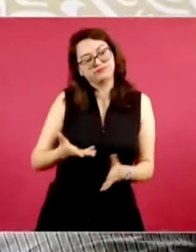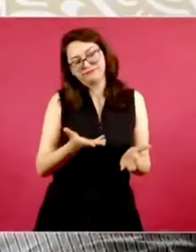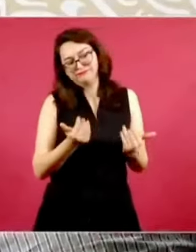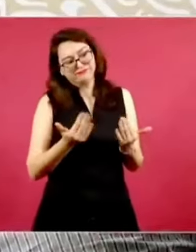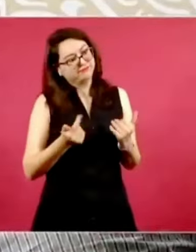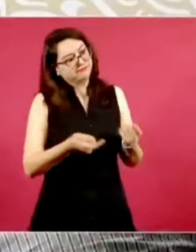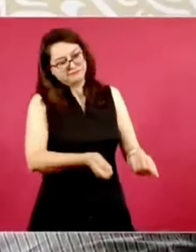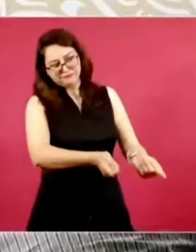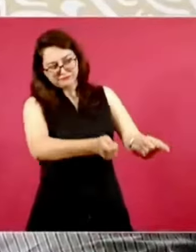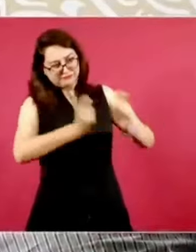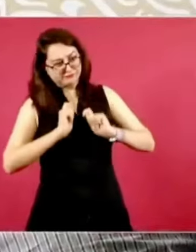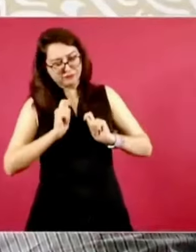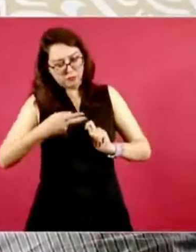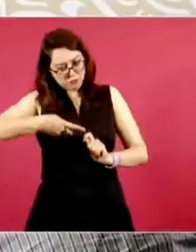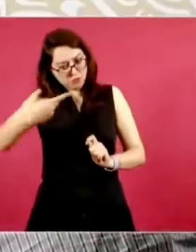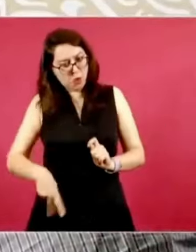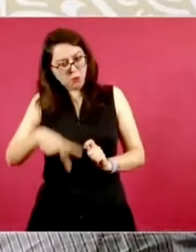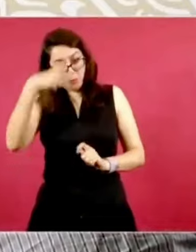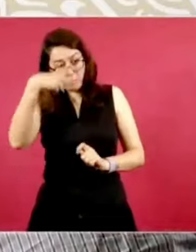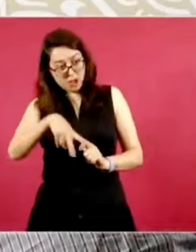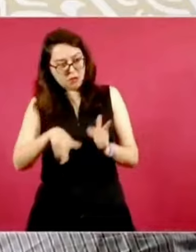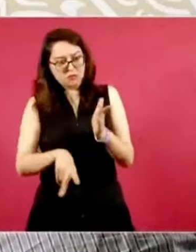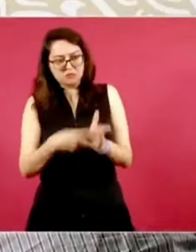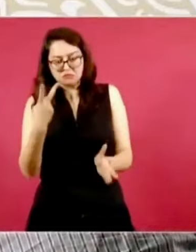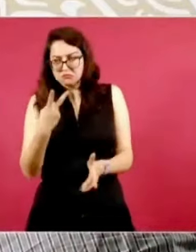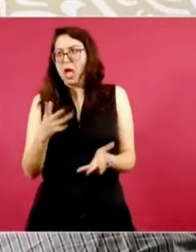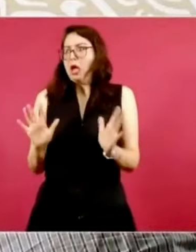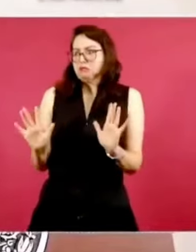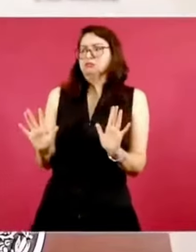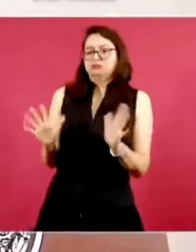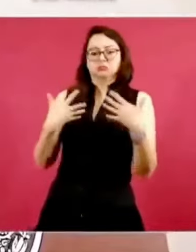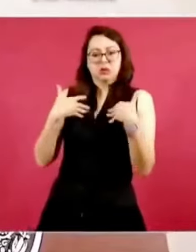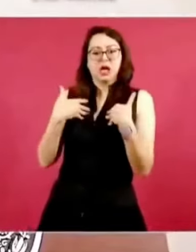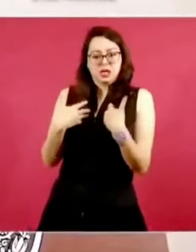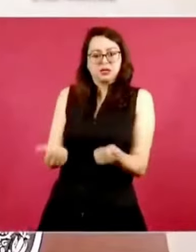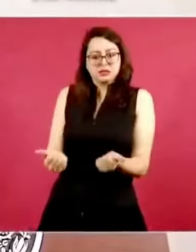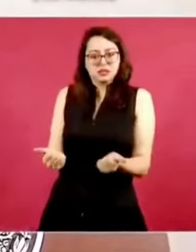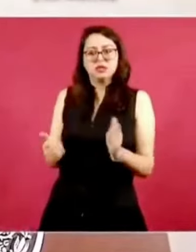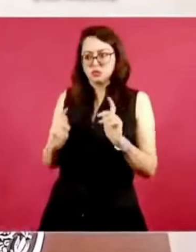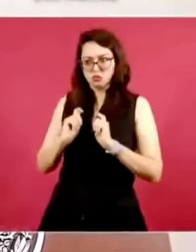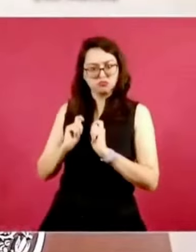de la nación, del pueblo, que de manera